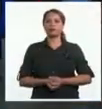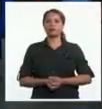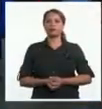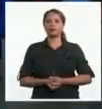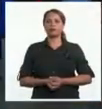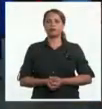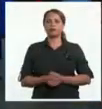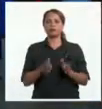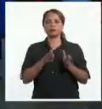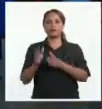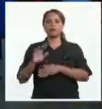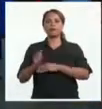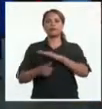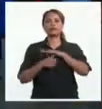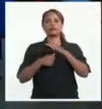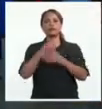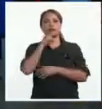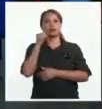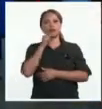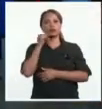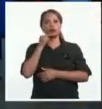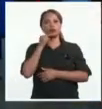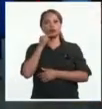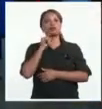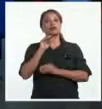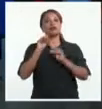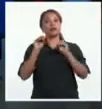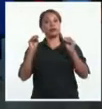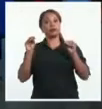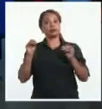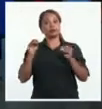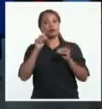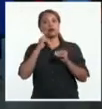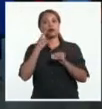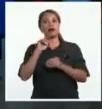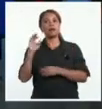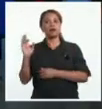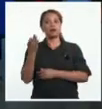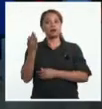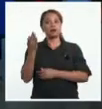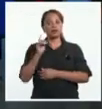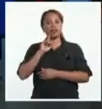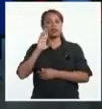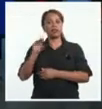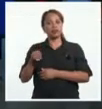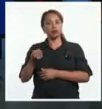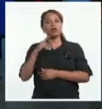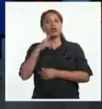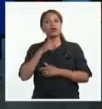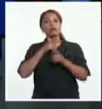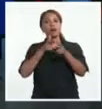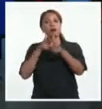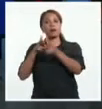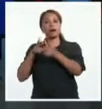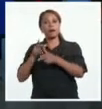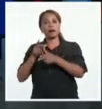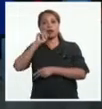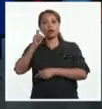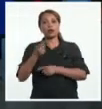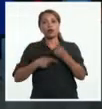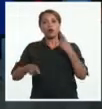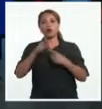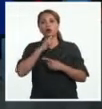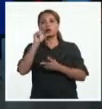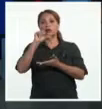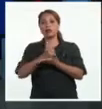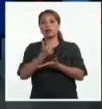El presidente de Rusia, Vladimir Putin, le advirtió hoy a su homólogo francés Emmanuel Macron que los ataques ucranianos contra la central nuclear